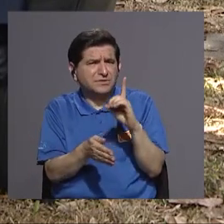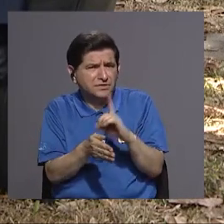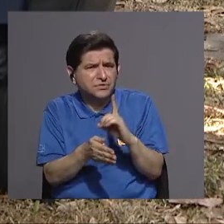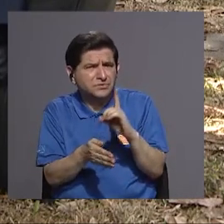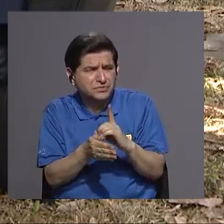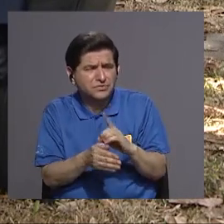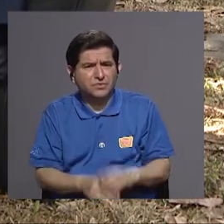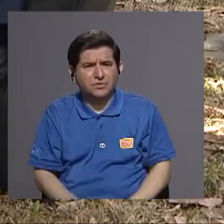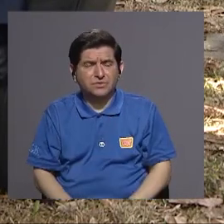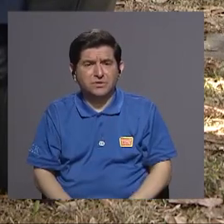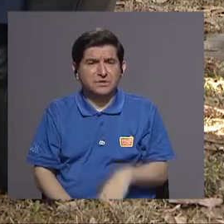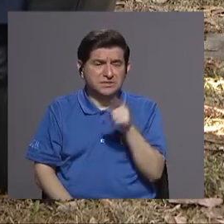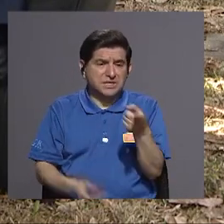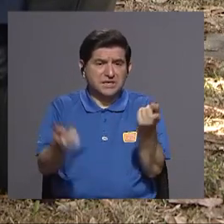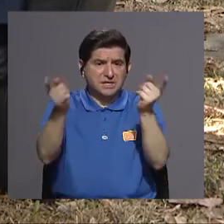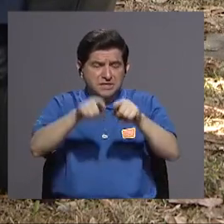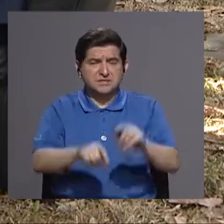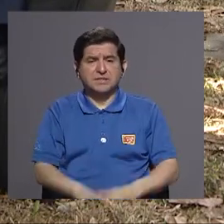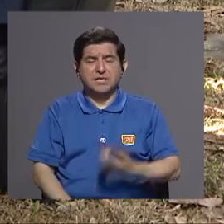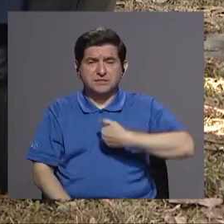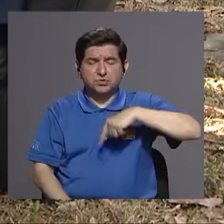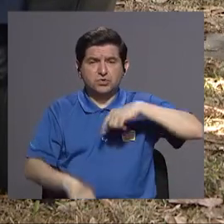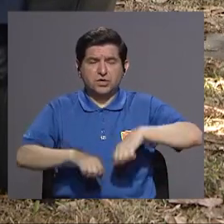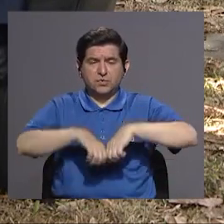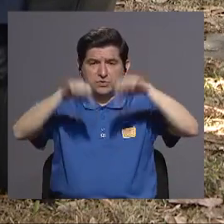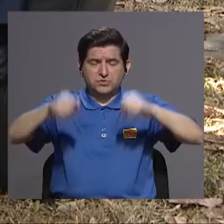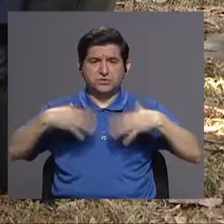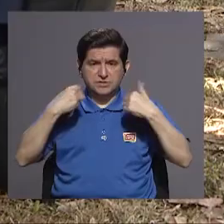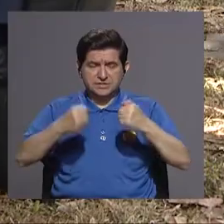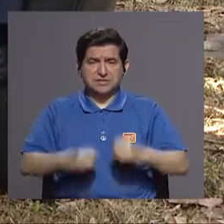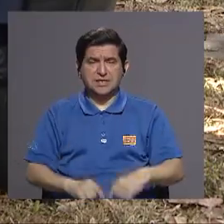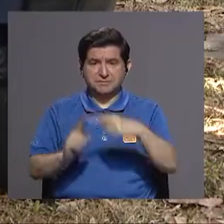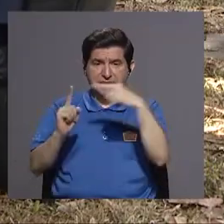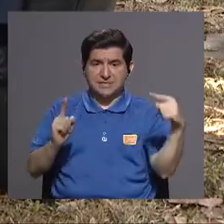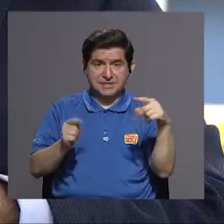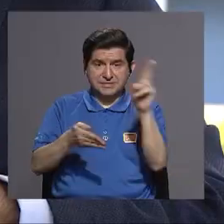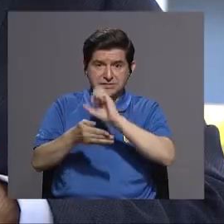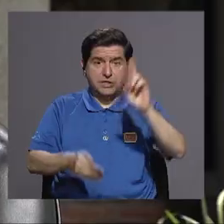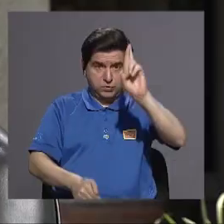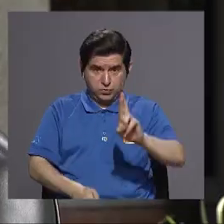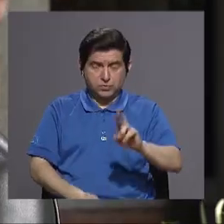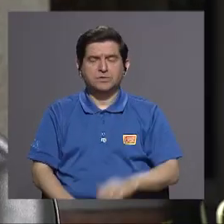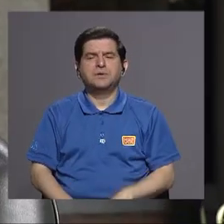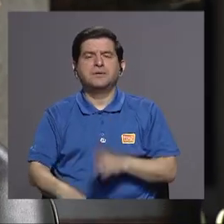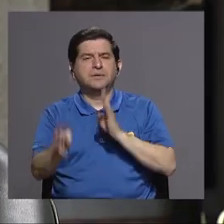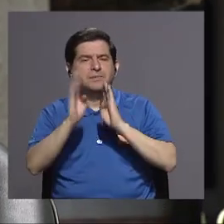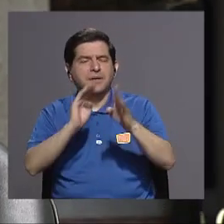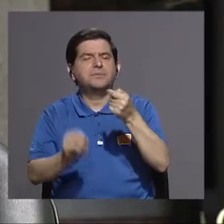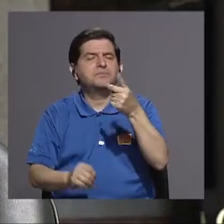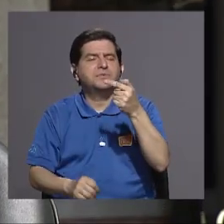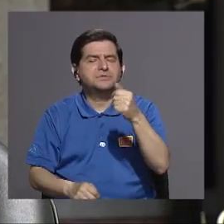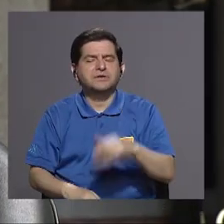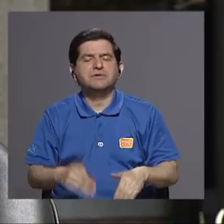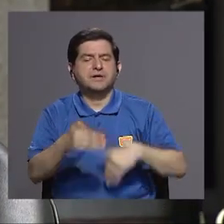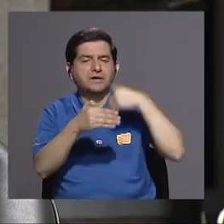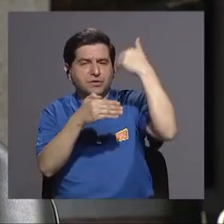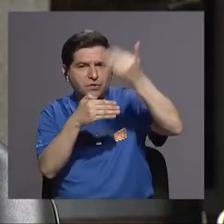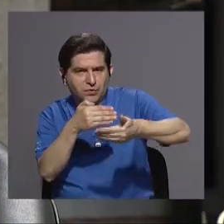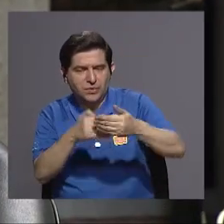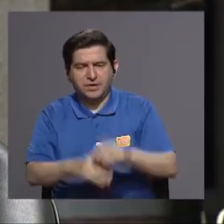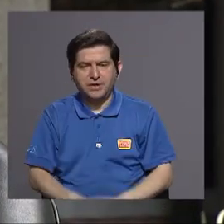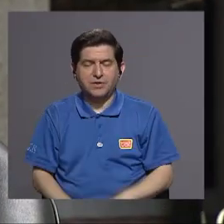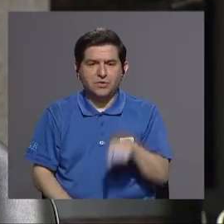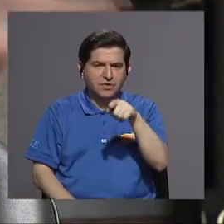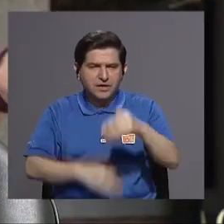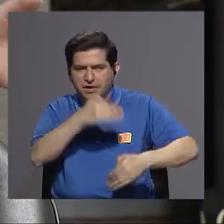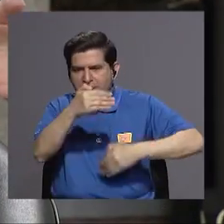vienen de la de nuestro sistema de salud vienen de la universidad de costa rica así es vamos a hablar un poquitito más adelante acerca